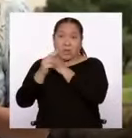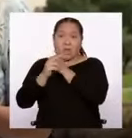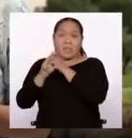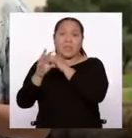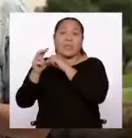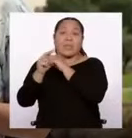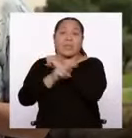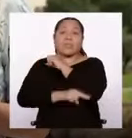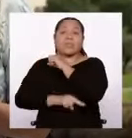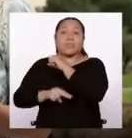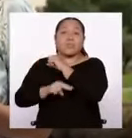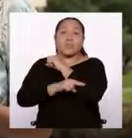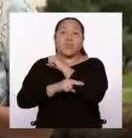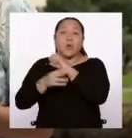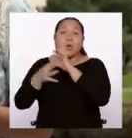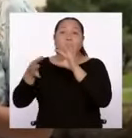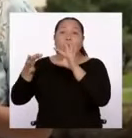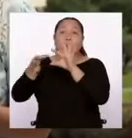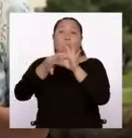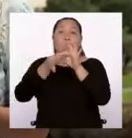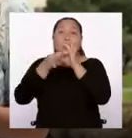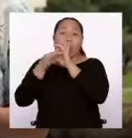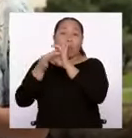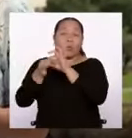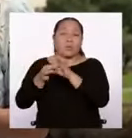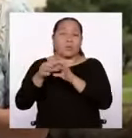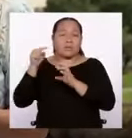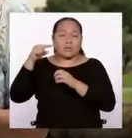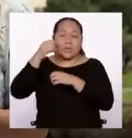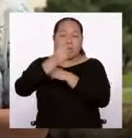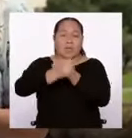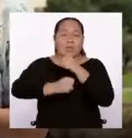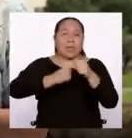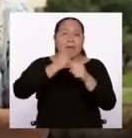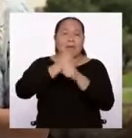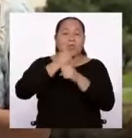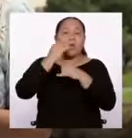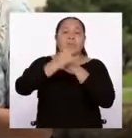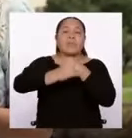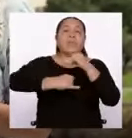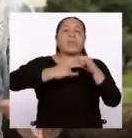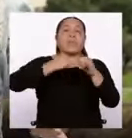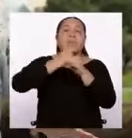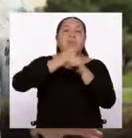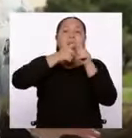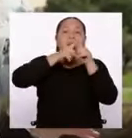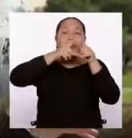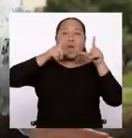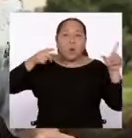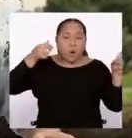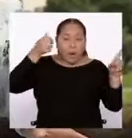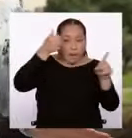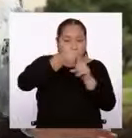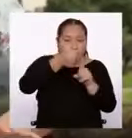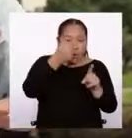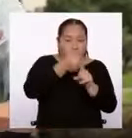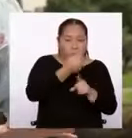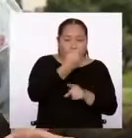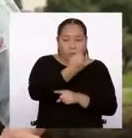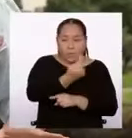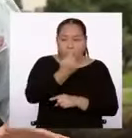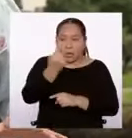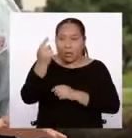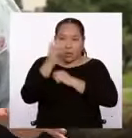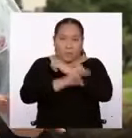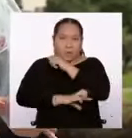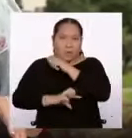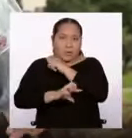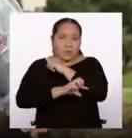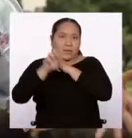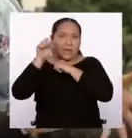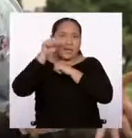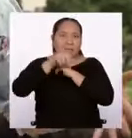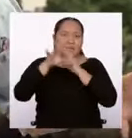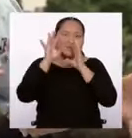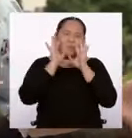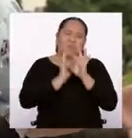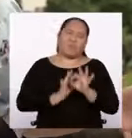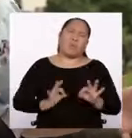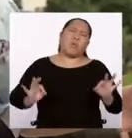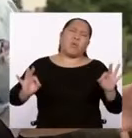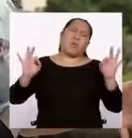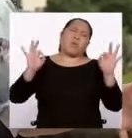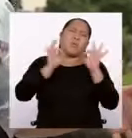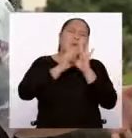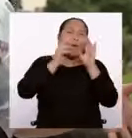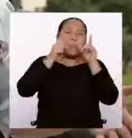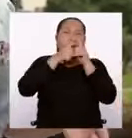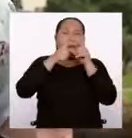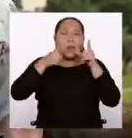Cultura, como el Año Internacional de las Lenguas Indígenas. Y esto es importantísimo para las lenguas indígenas,